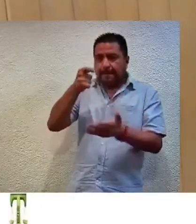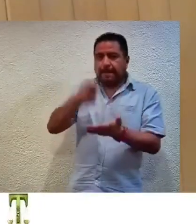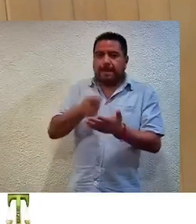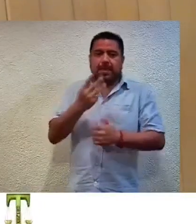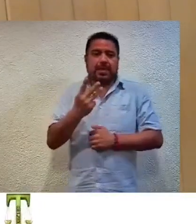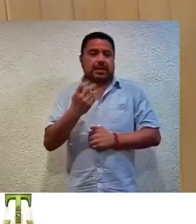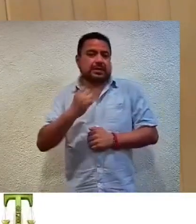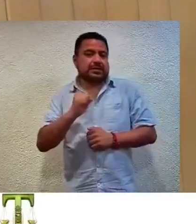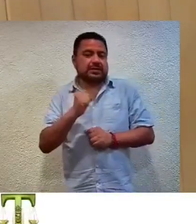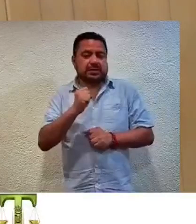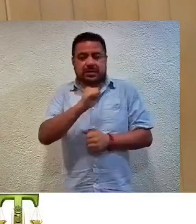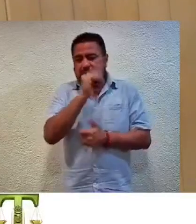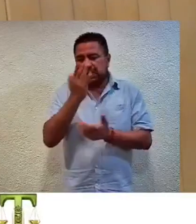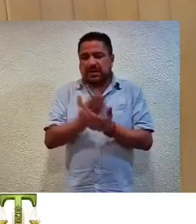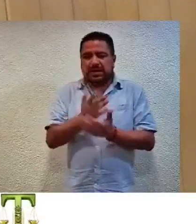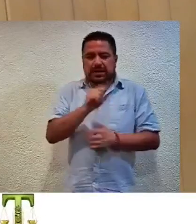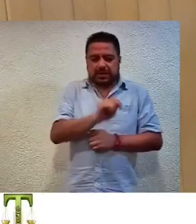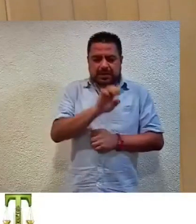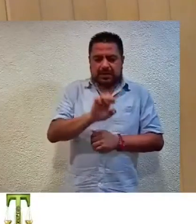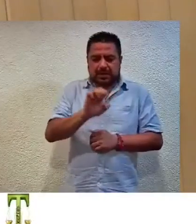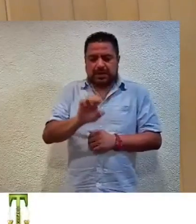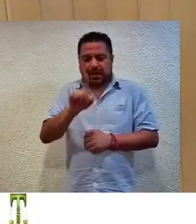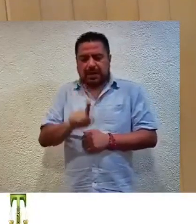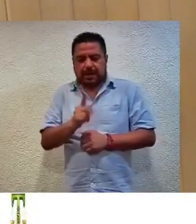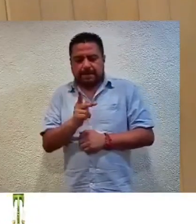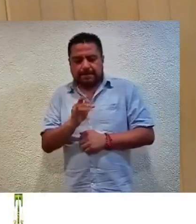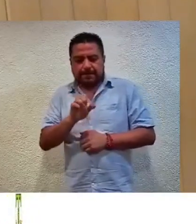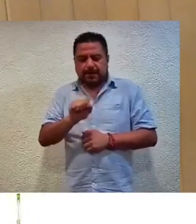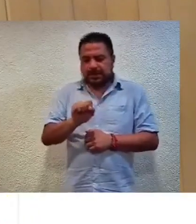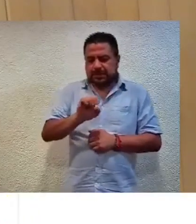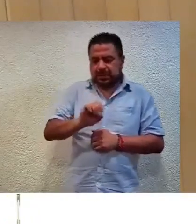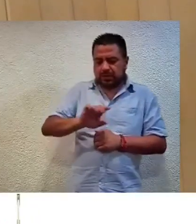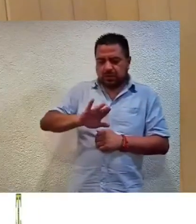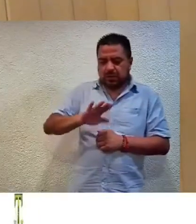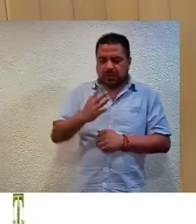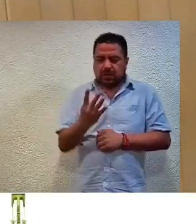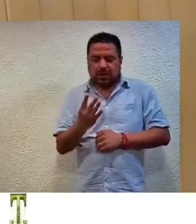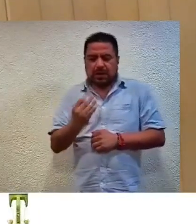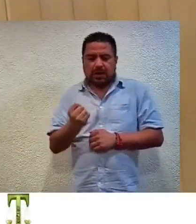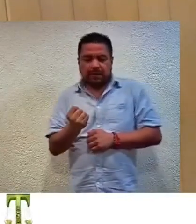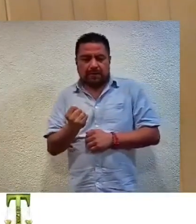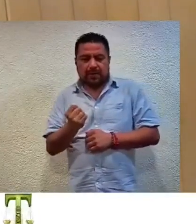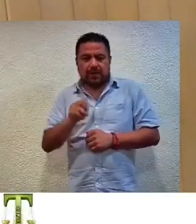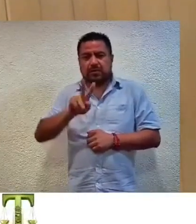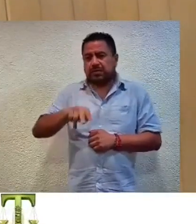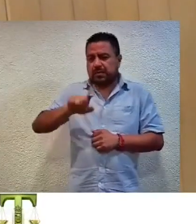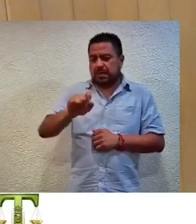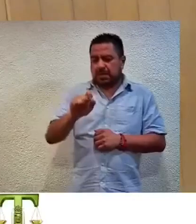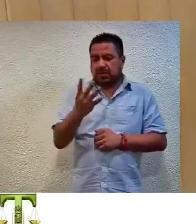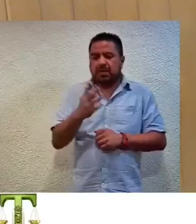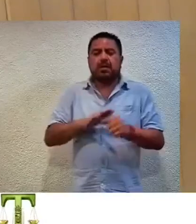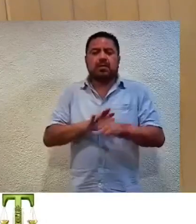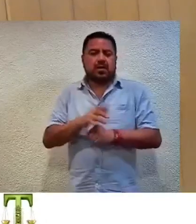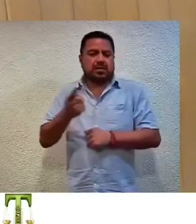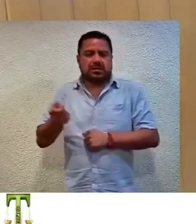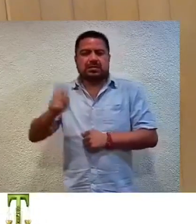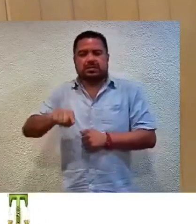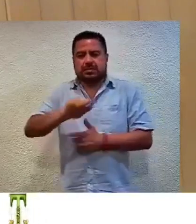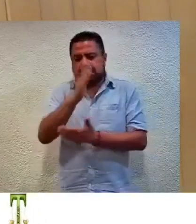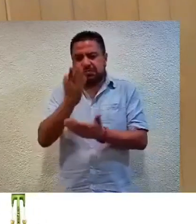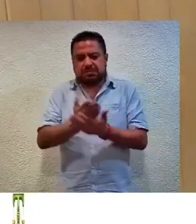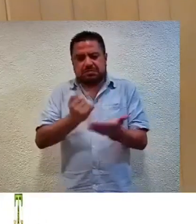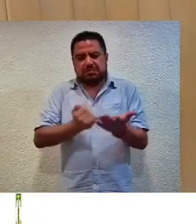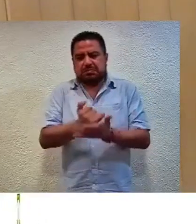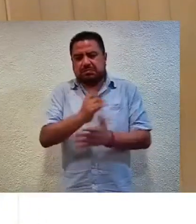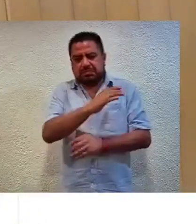de septiembre en el expediente TEE-PES-059-2024, por lo que se ordena su archivo como asunto